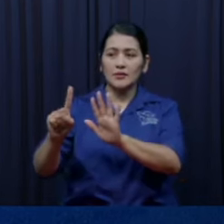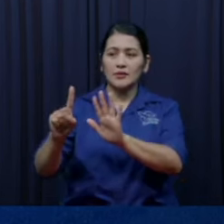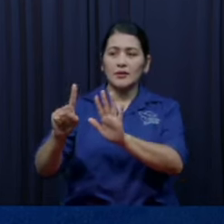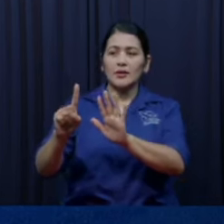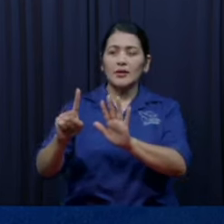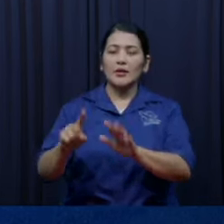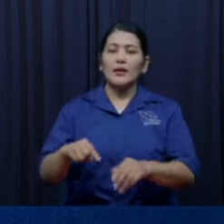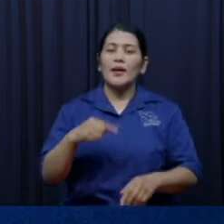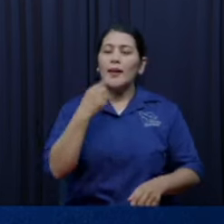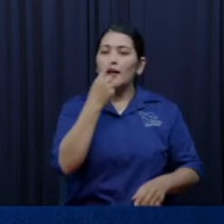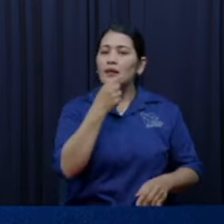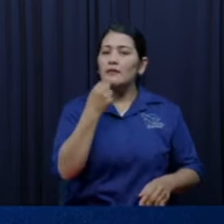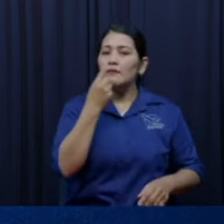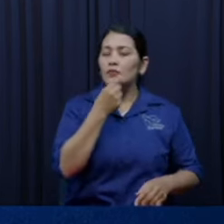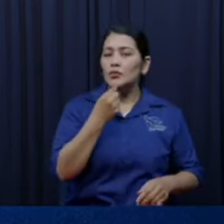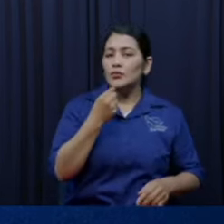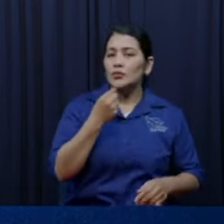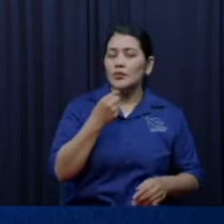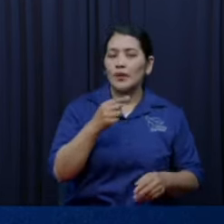nunca fue necio